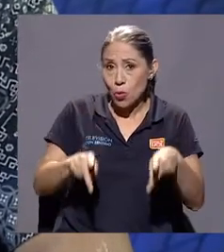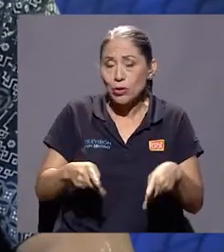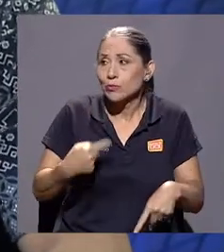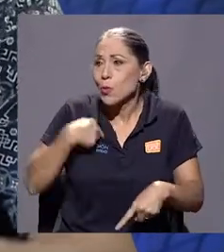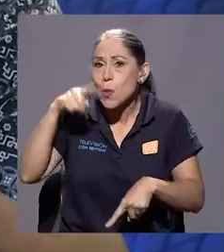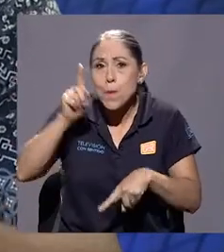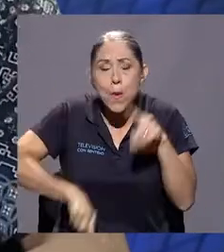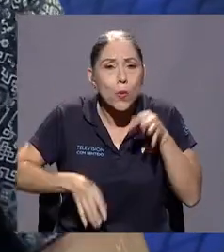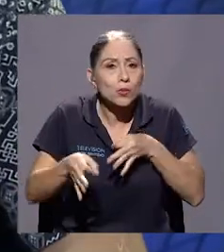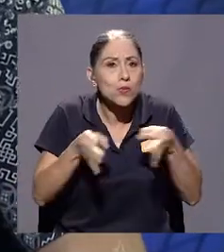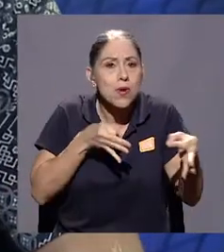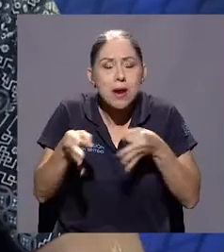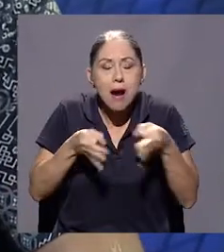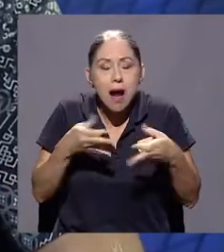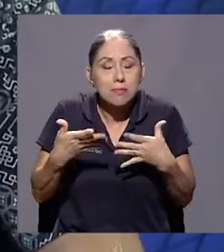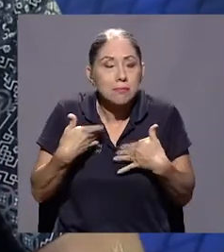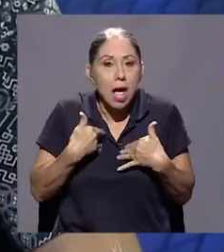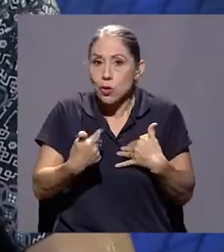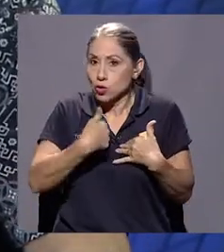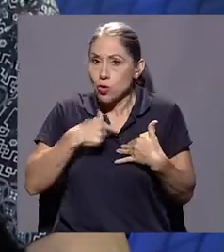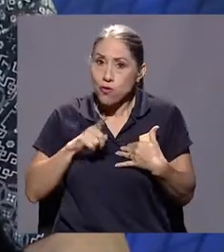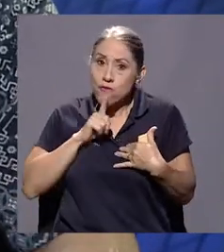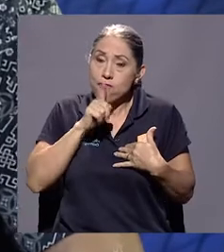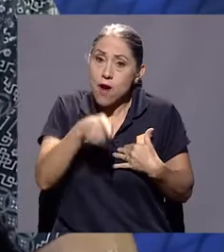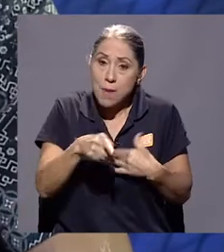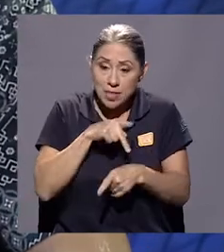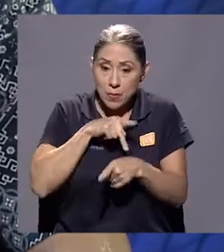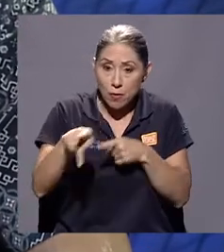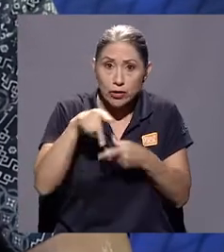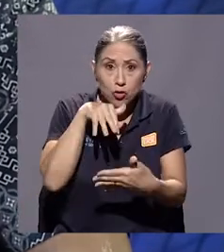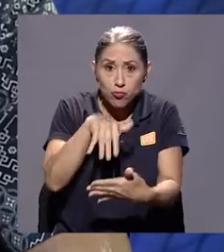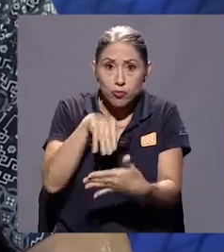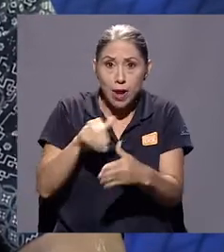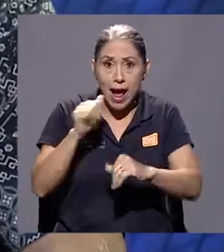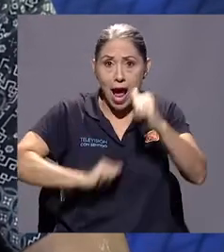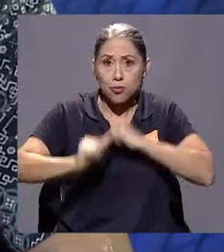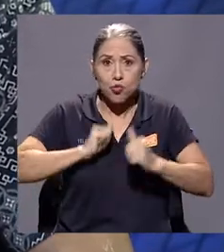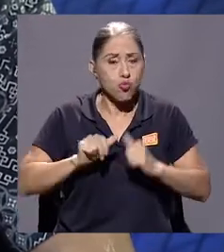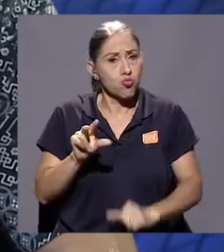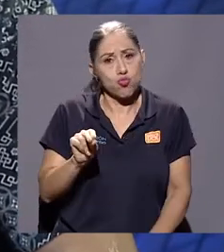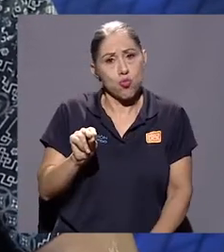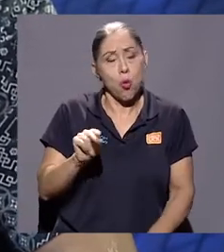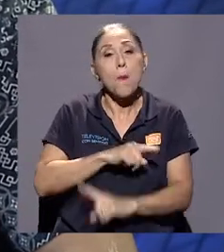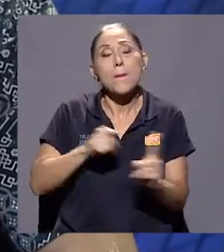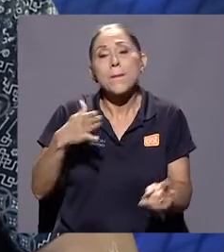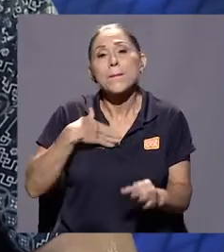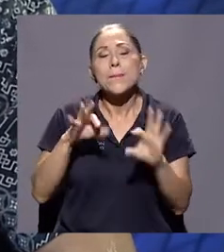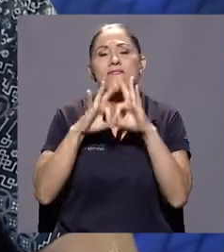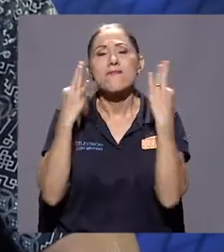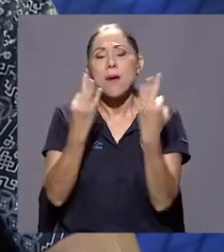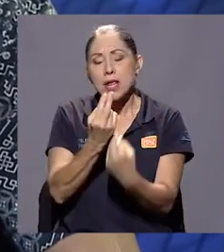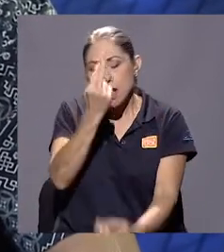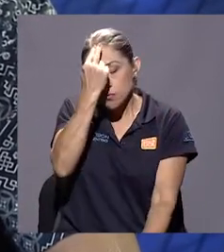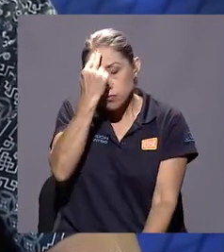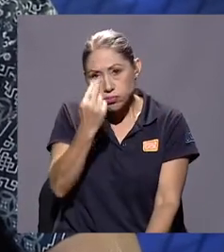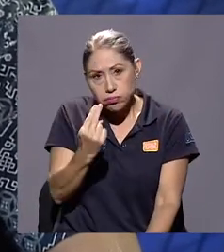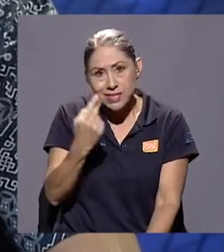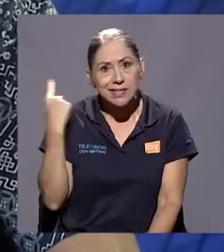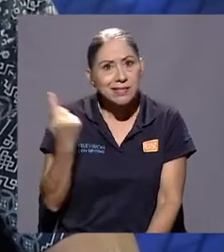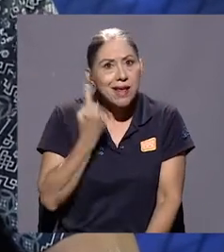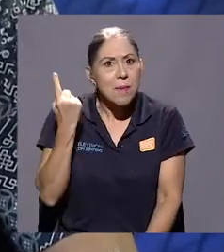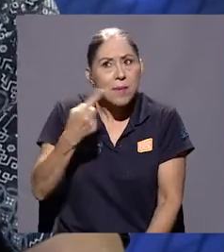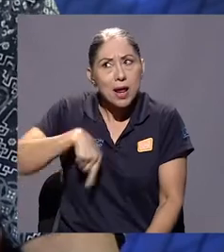palabras, la verdad, para poder explicar esto, pues yo no soy un actor de profesión. Sin embargo, vengo de una familia muy sencilla, pues nos